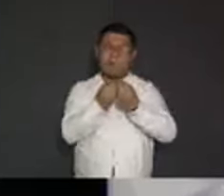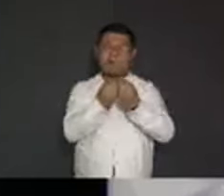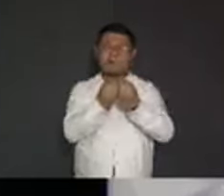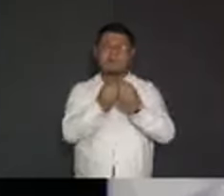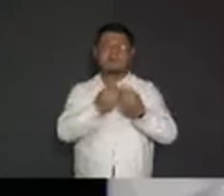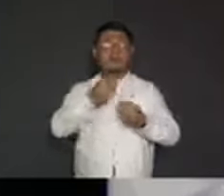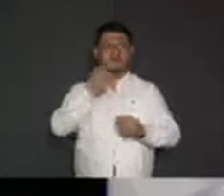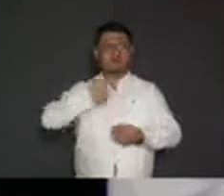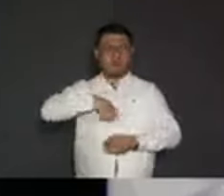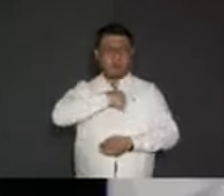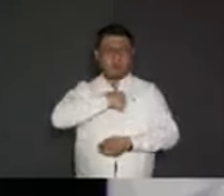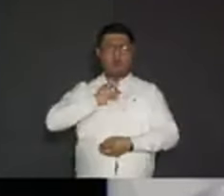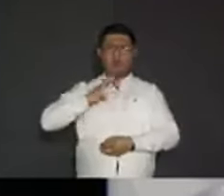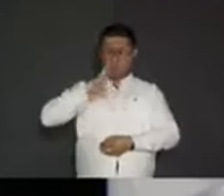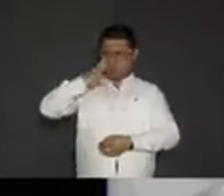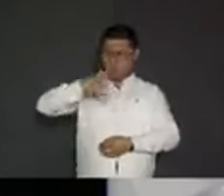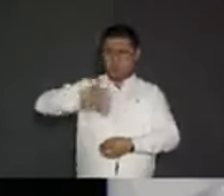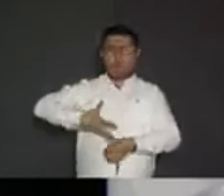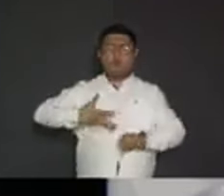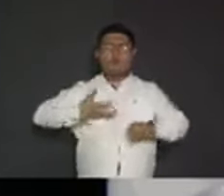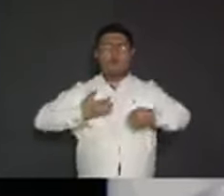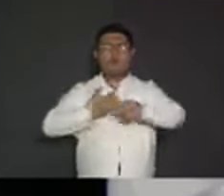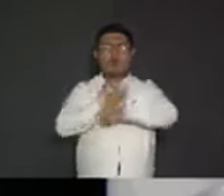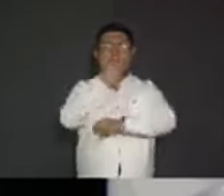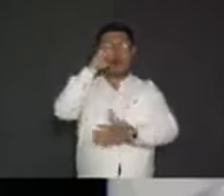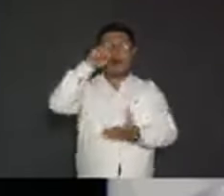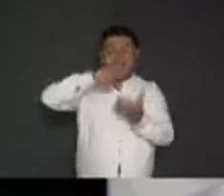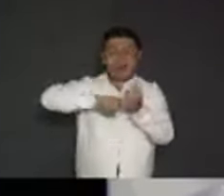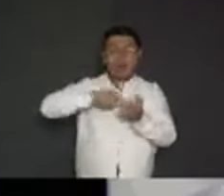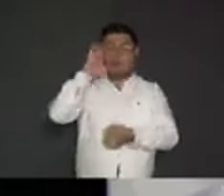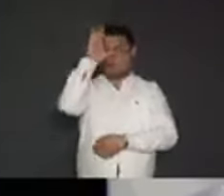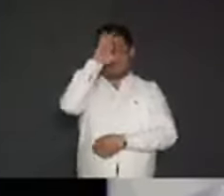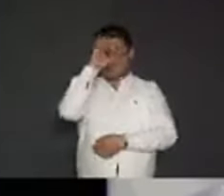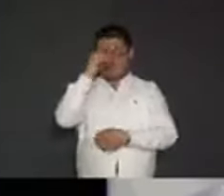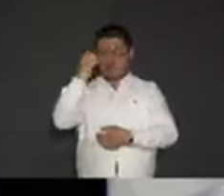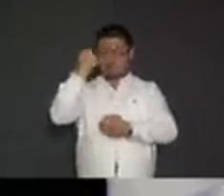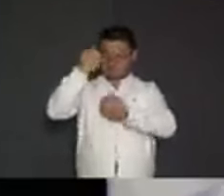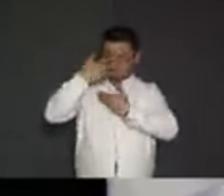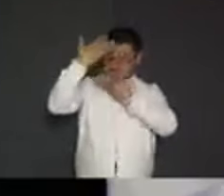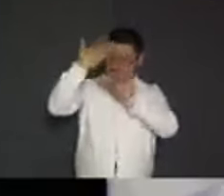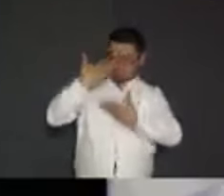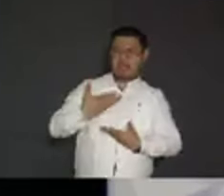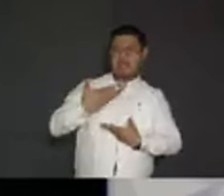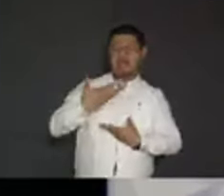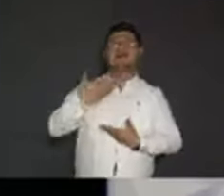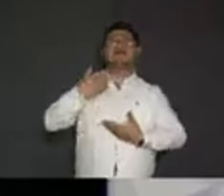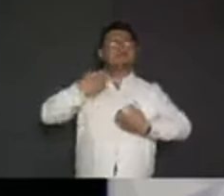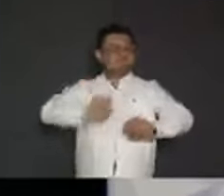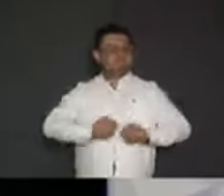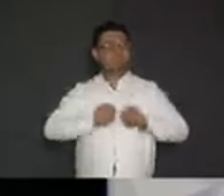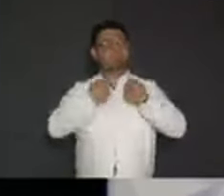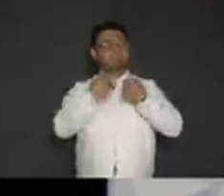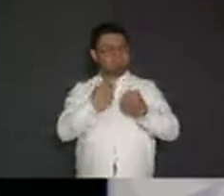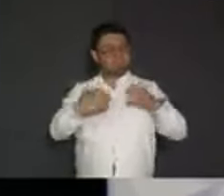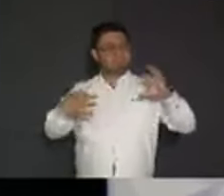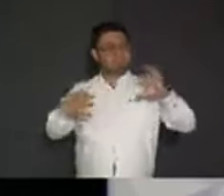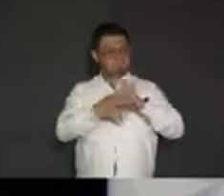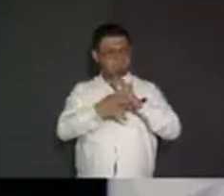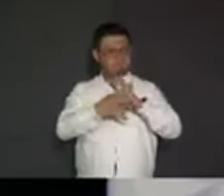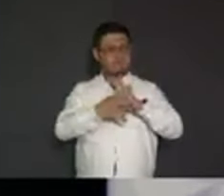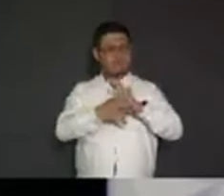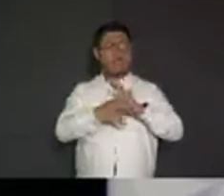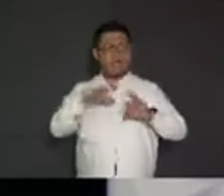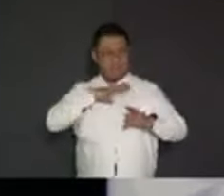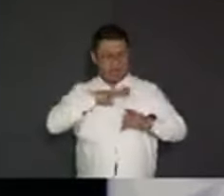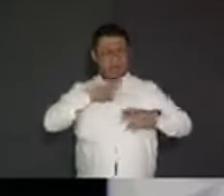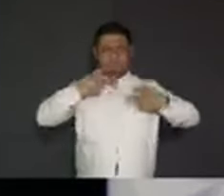estado orgulloso de nuestra cultura, de nuestra identidad y, sobre todo, de nuestra seguridad. Somos un estado de gente